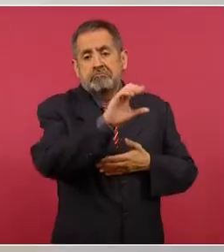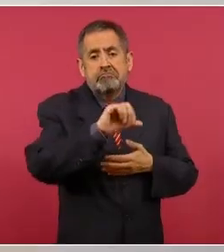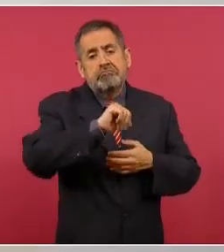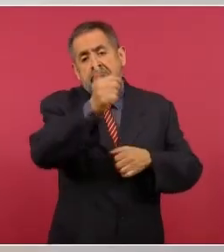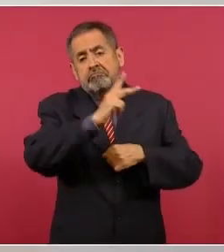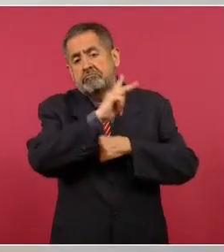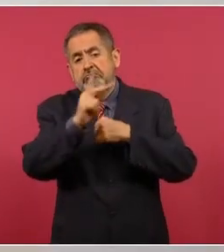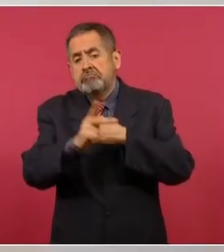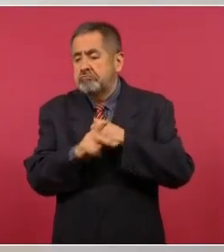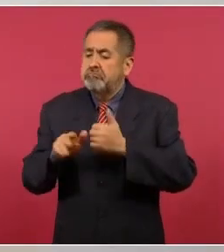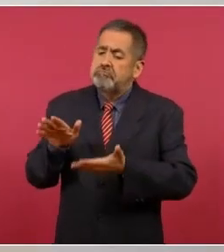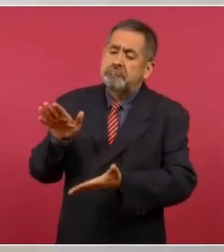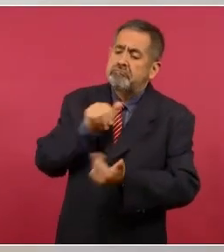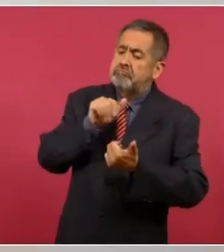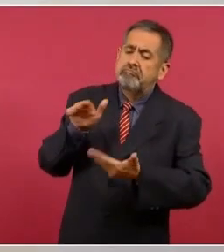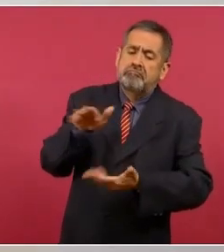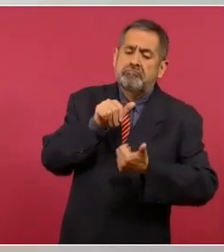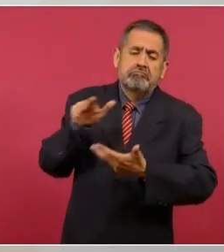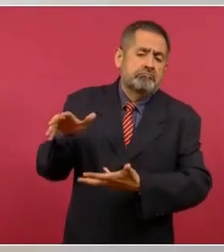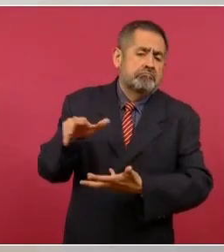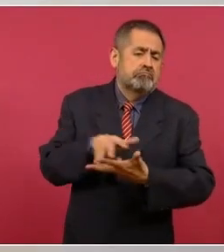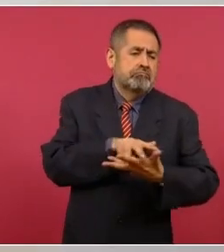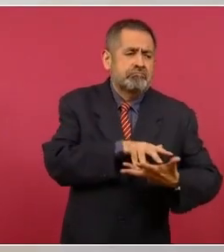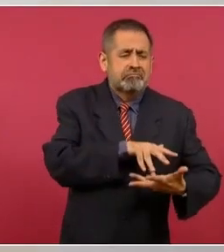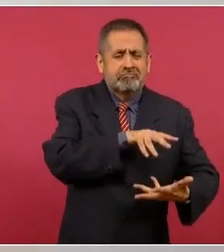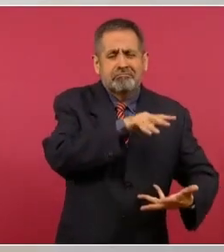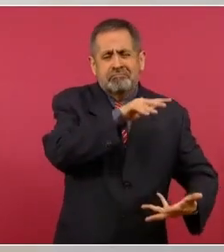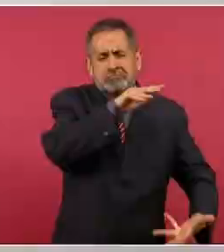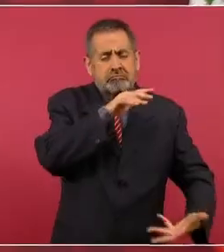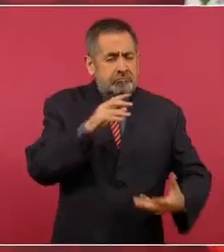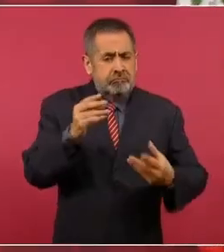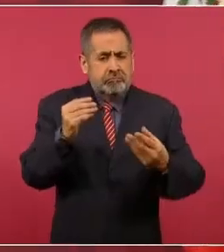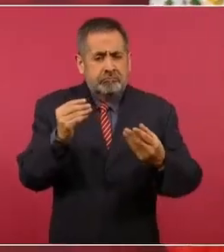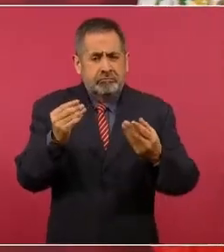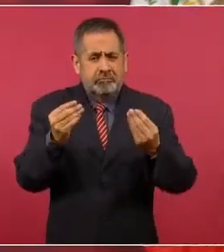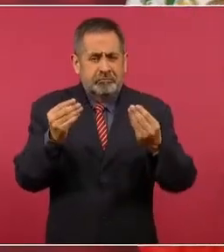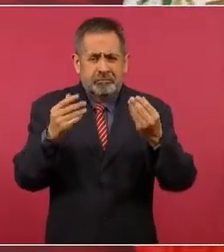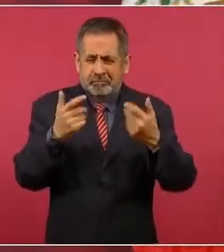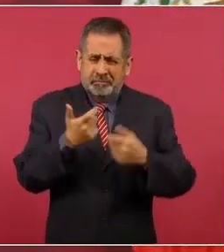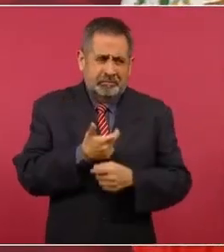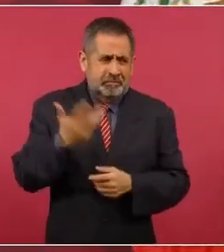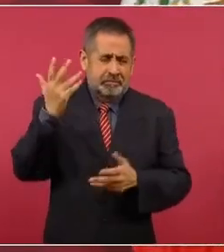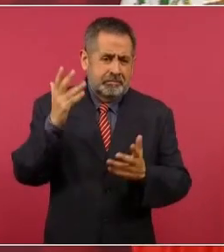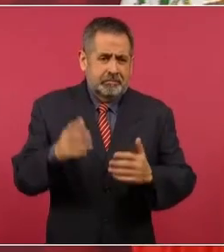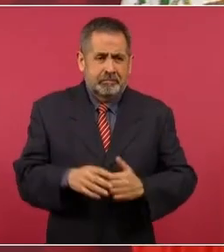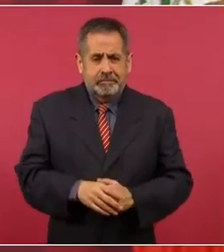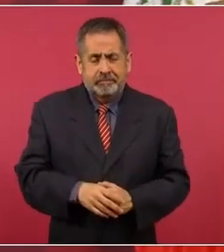son elevadísimas.